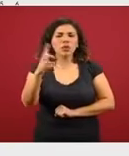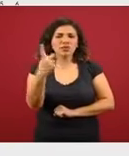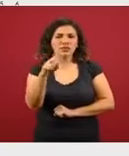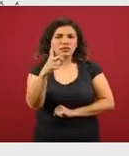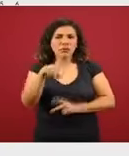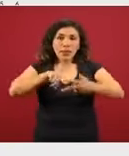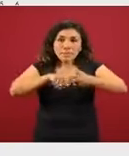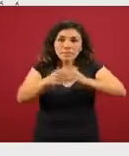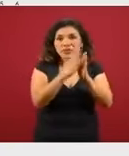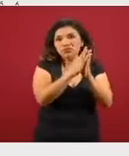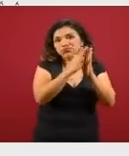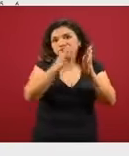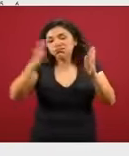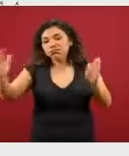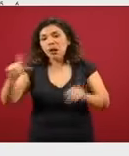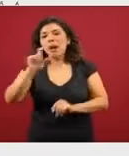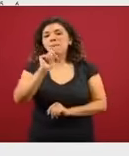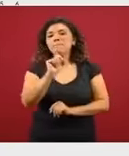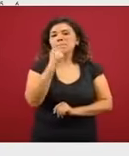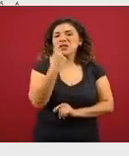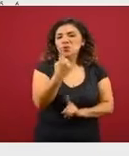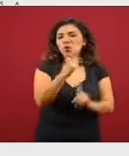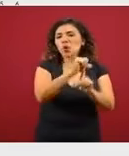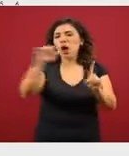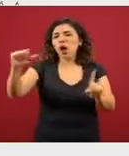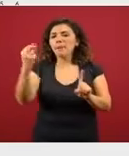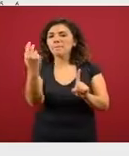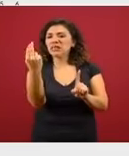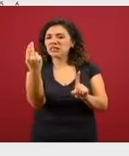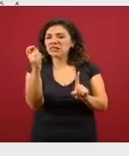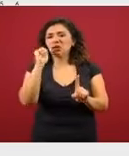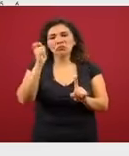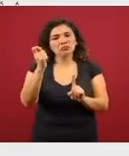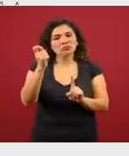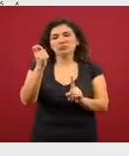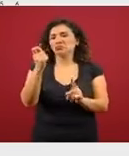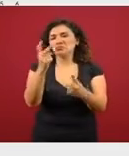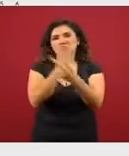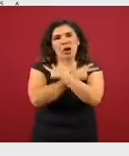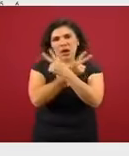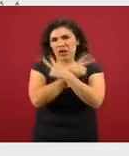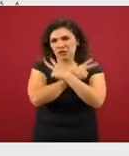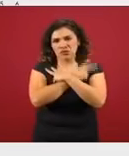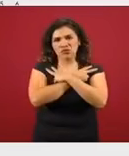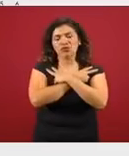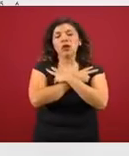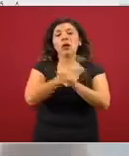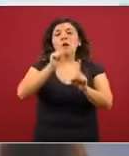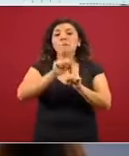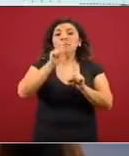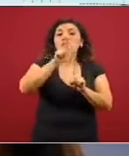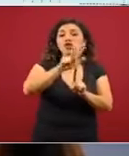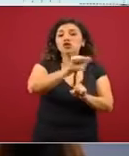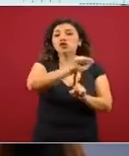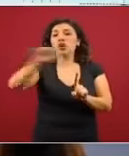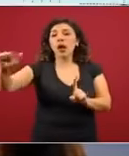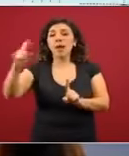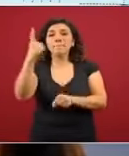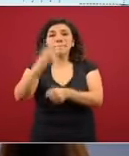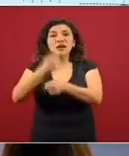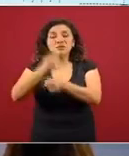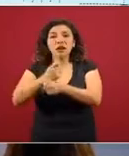la semana del 21 al 25 no es laborable, del 28 al 1